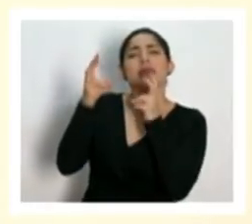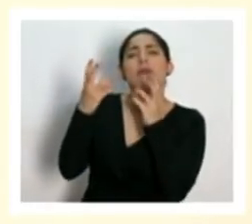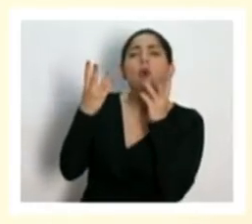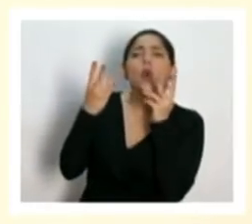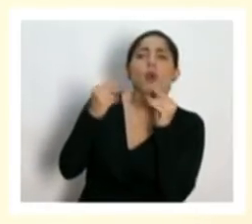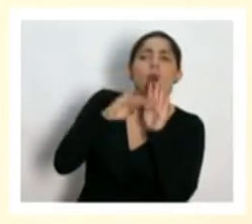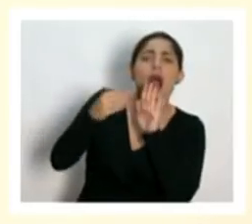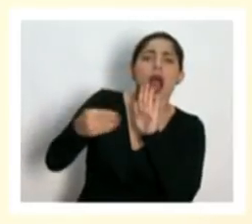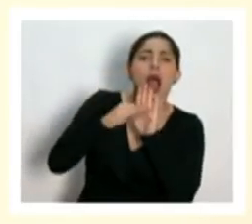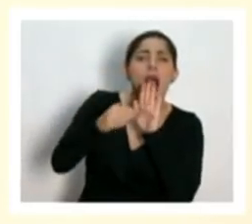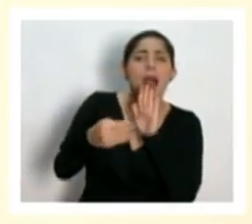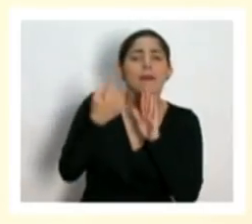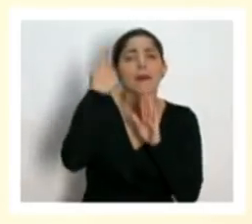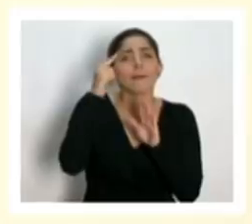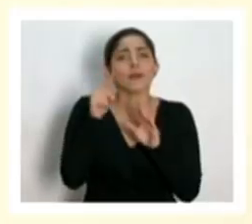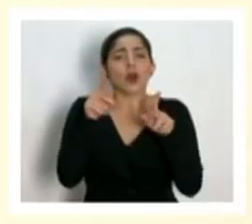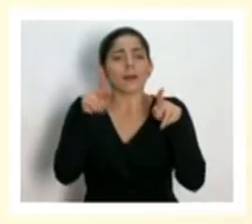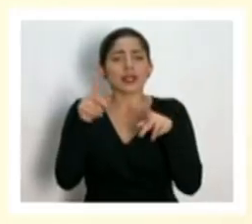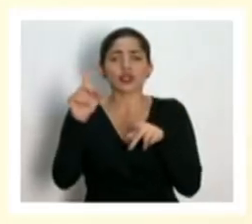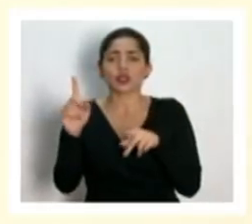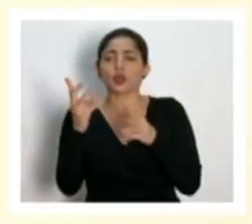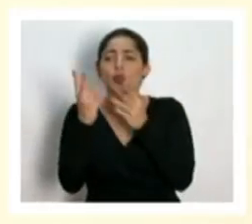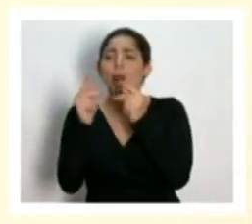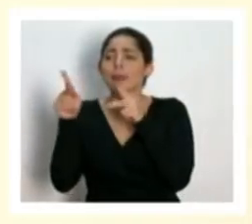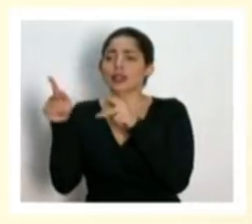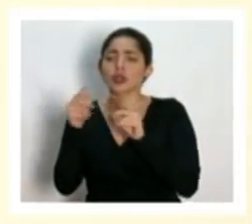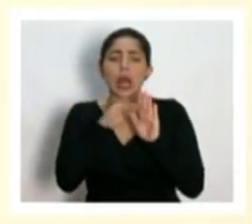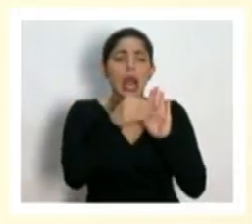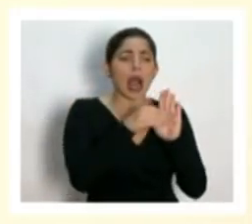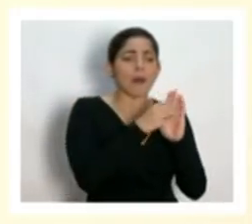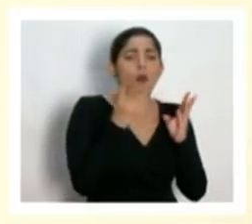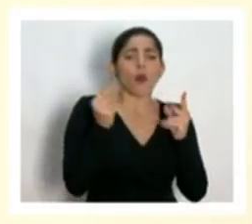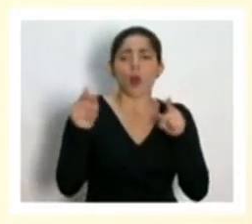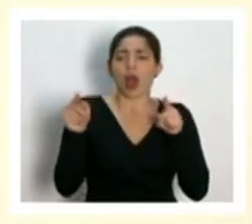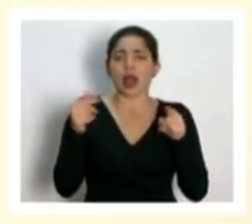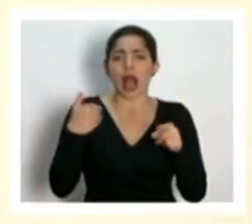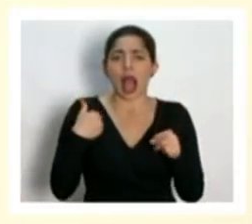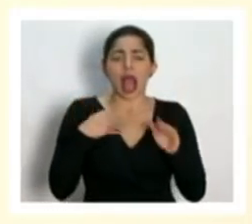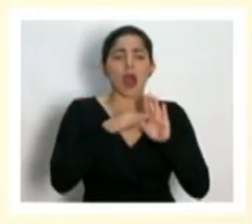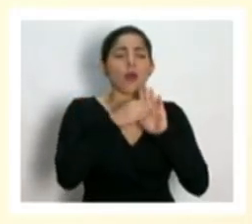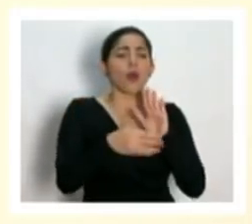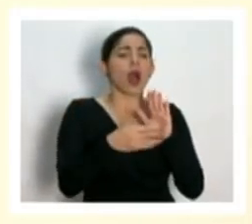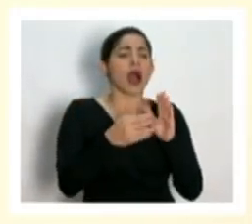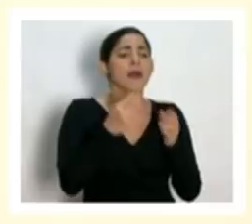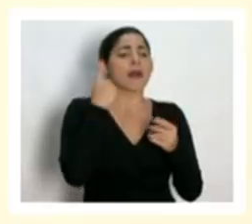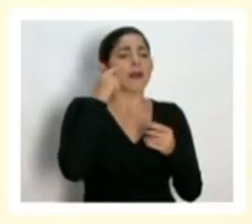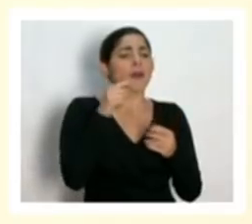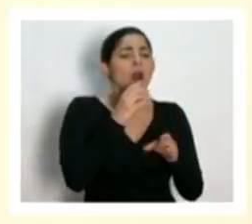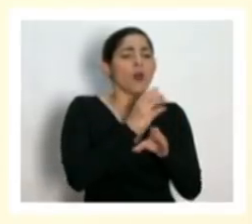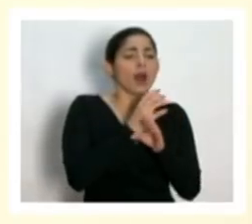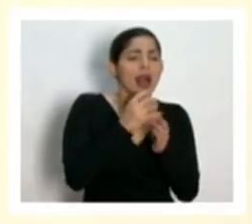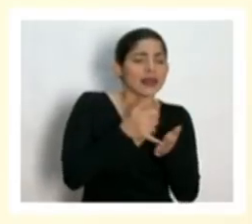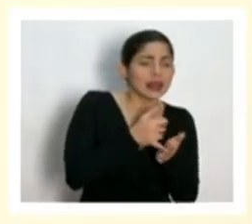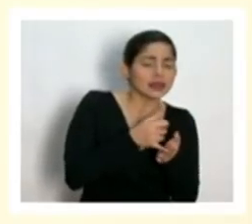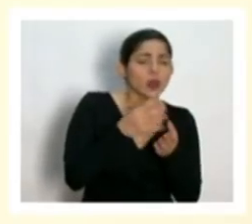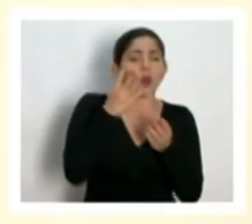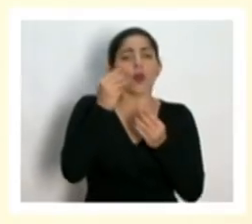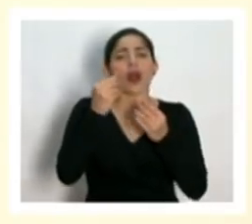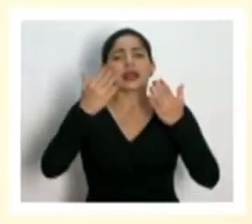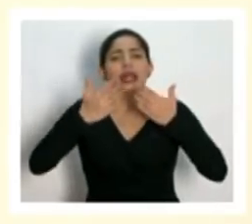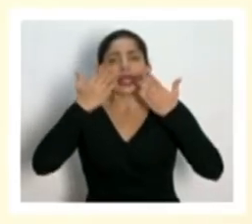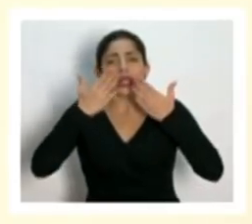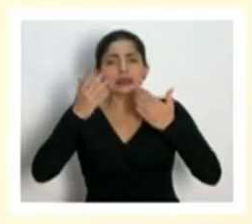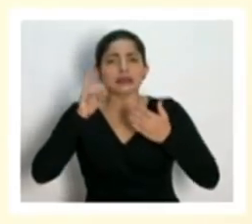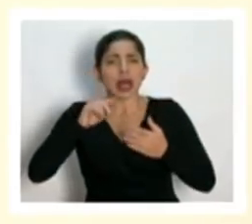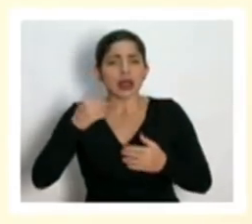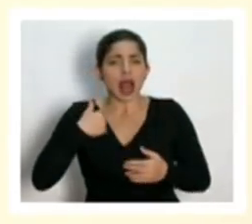camas hay por habitante cuántos respiradores cuántas camas de cuidados intensivos hay por habitante hay muchos países que